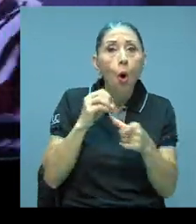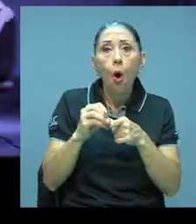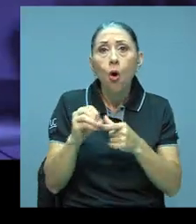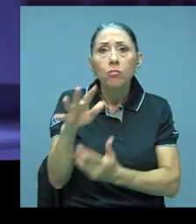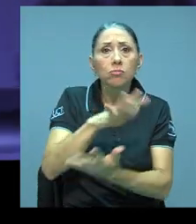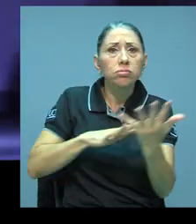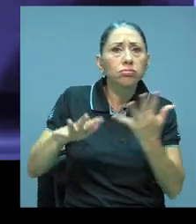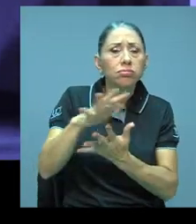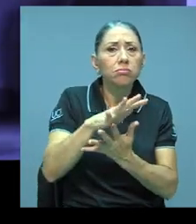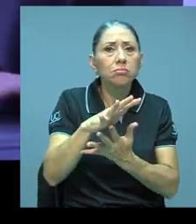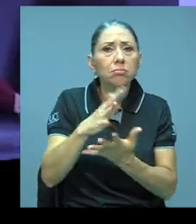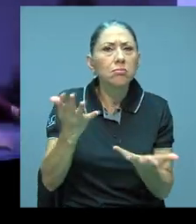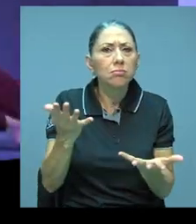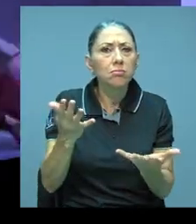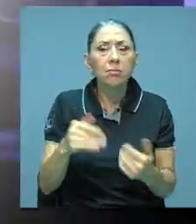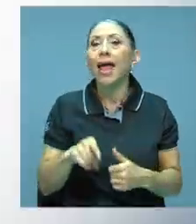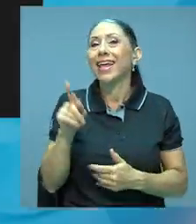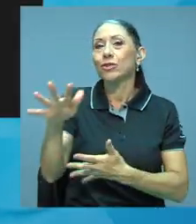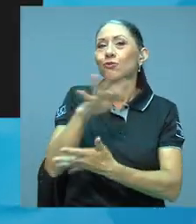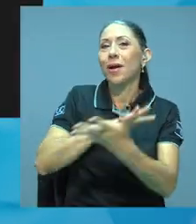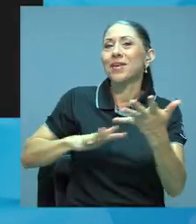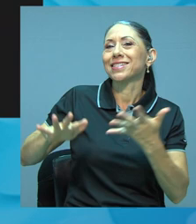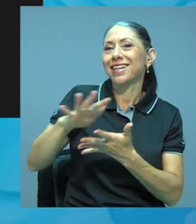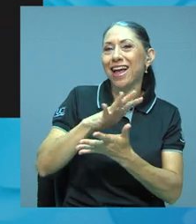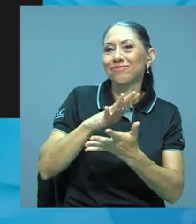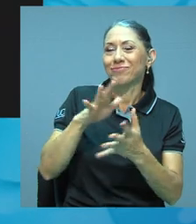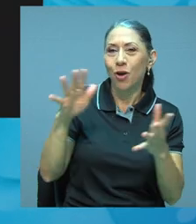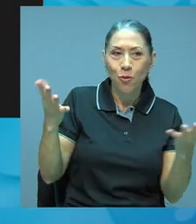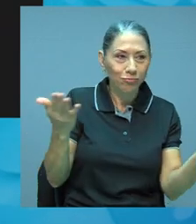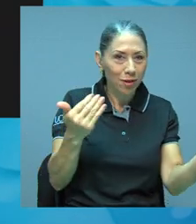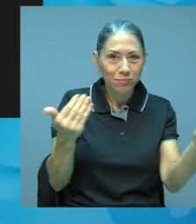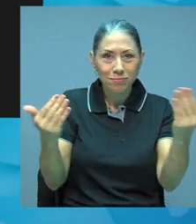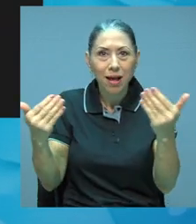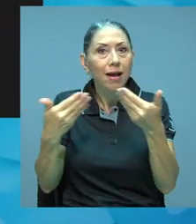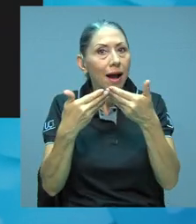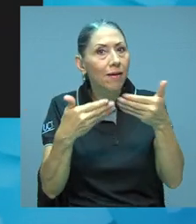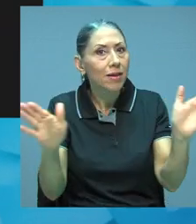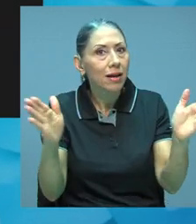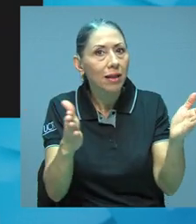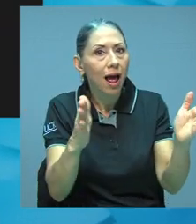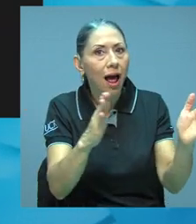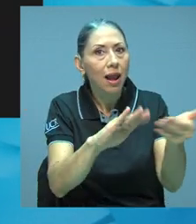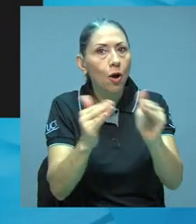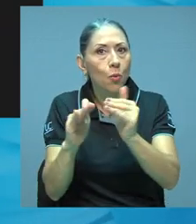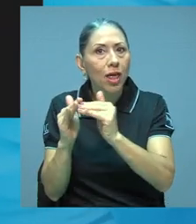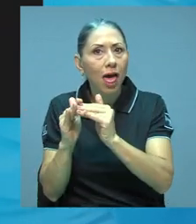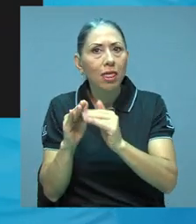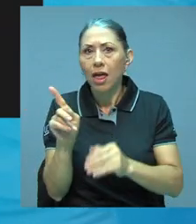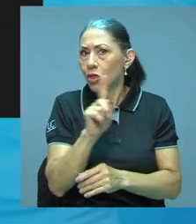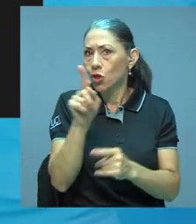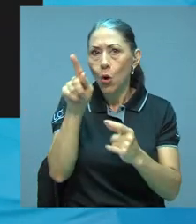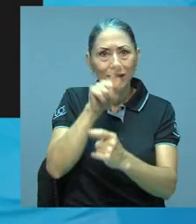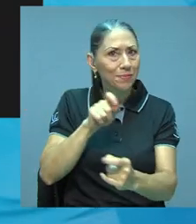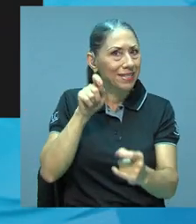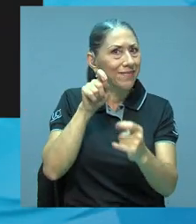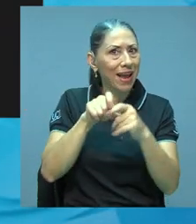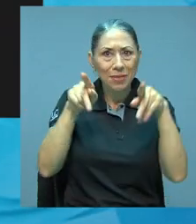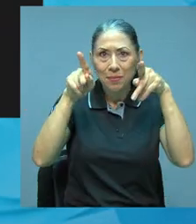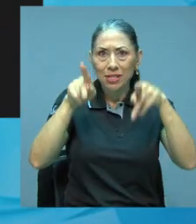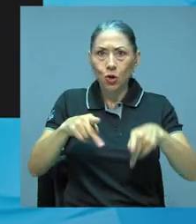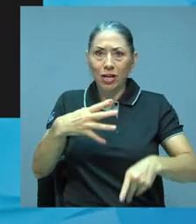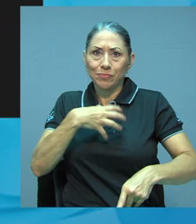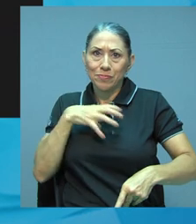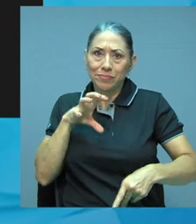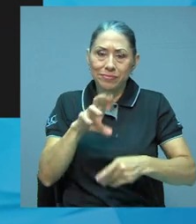Es una mezcla, y es una mezcla más bien abierta a la comunidad, ya que no somos específicamente